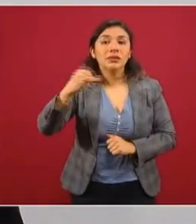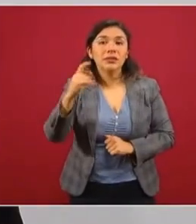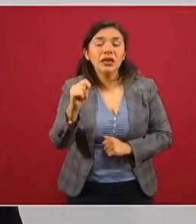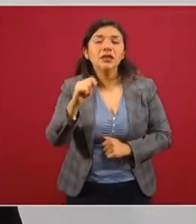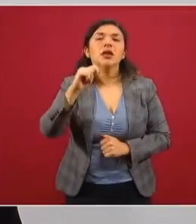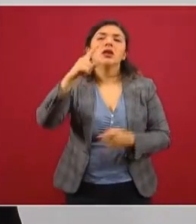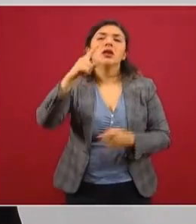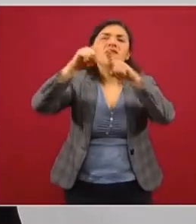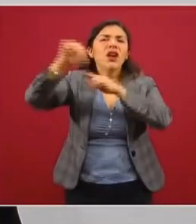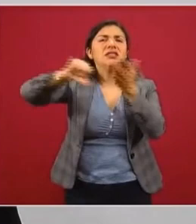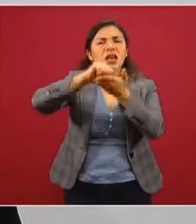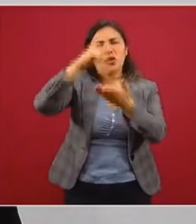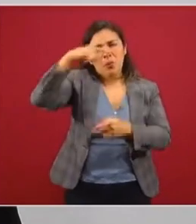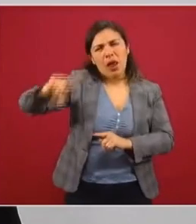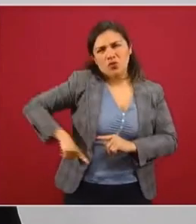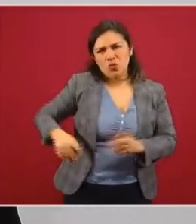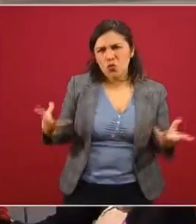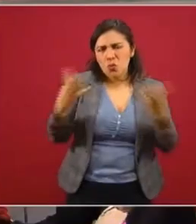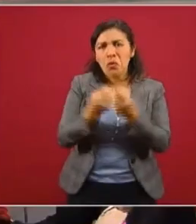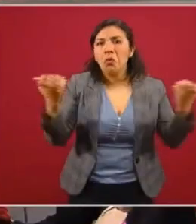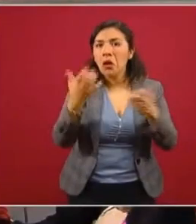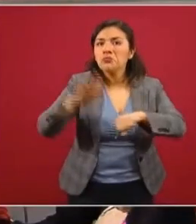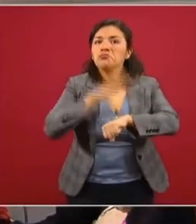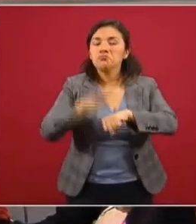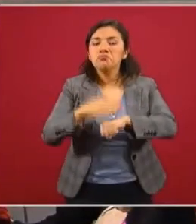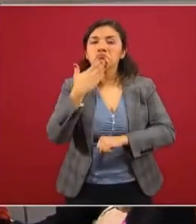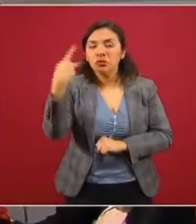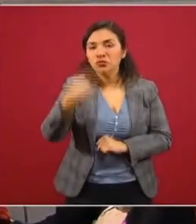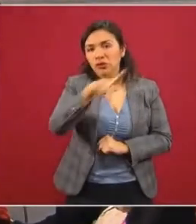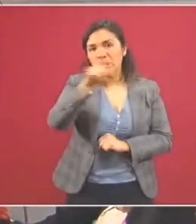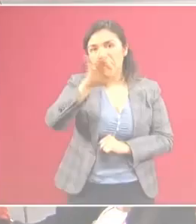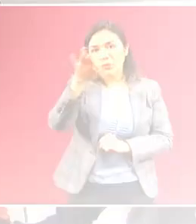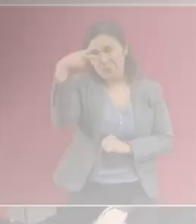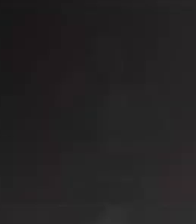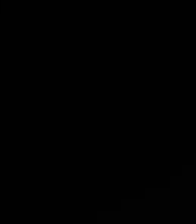centros públicos, hizo posible este desarrollo 100 por ciento mexicano. Muchas gracias.